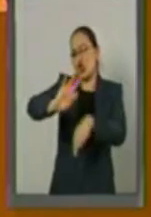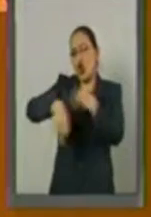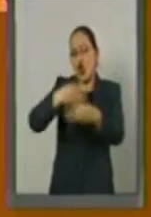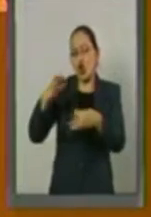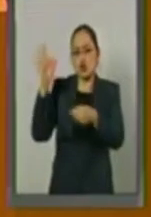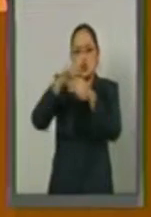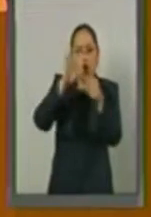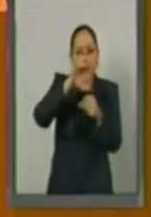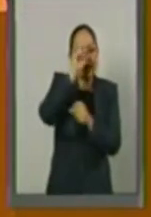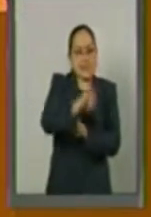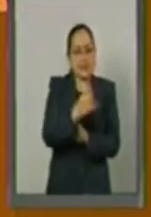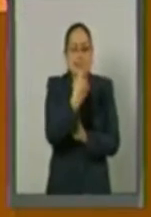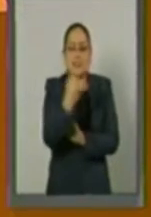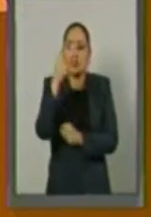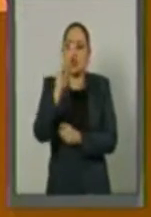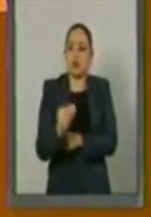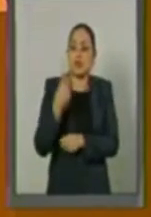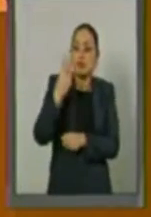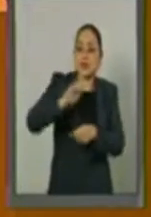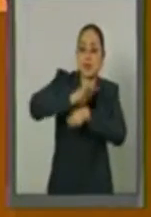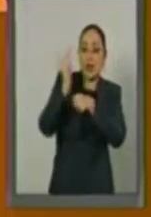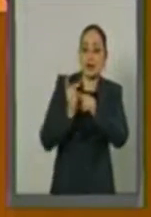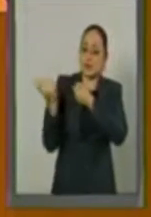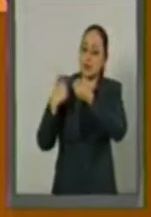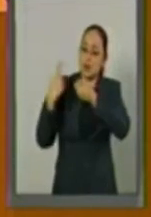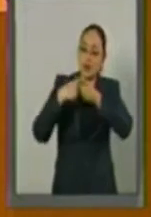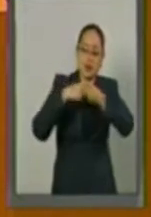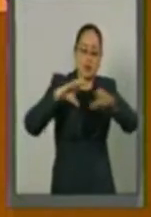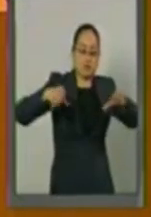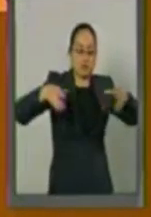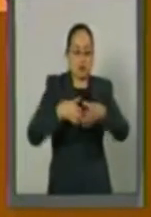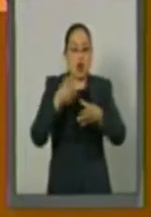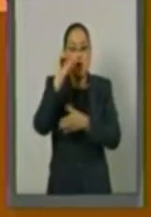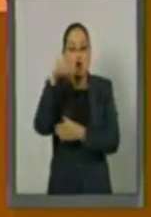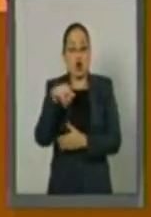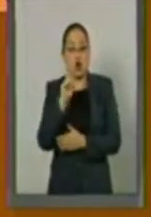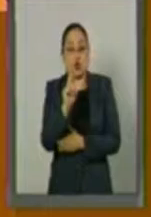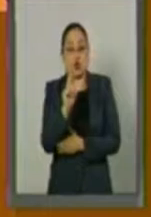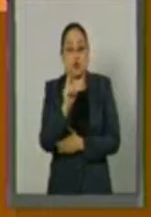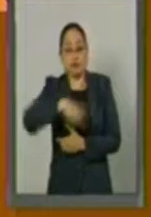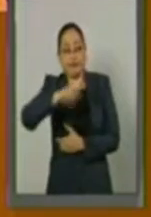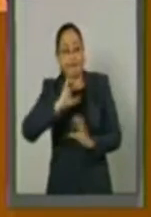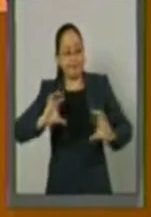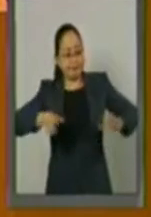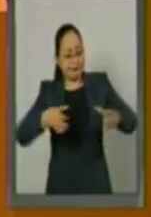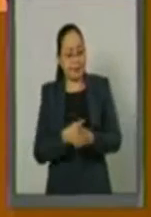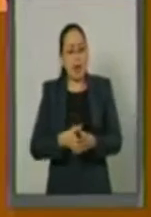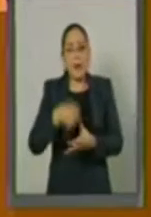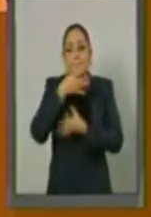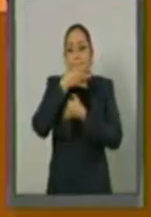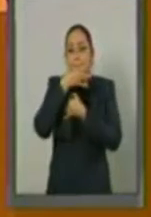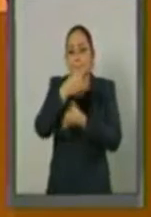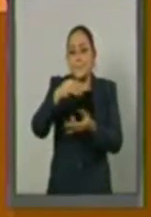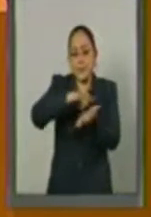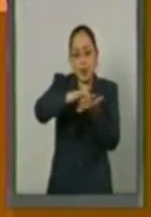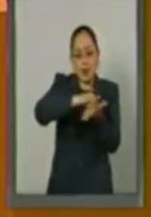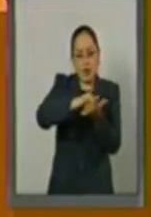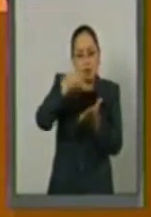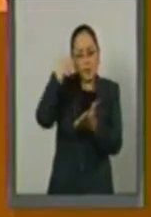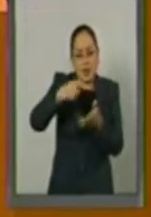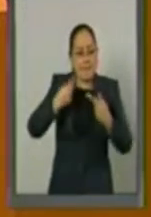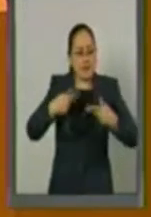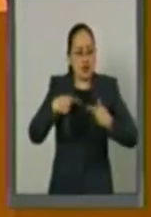193 países que integra la Asamblea General de Naciones Unidas, la Declaración de Nueva York para